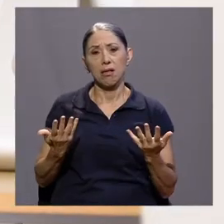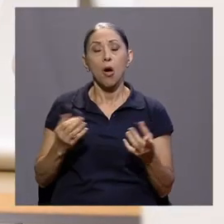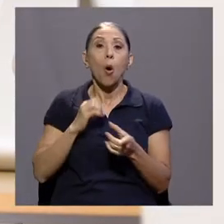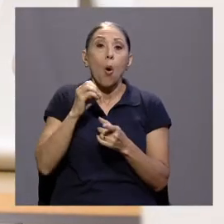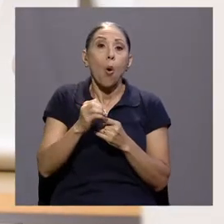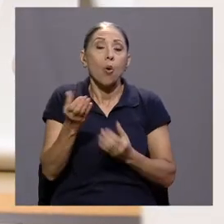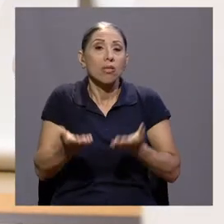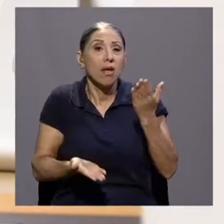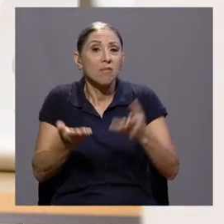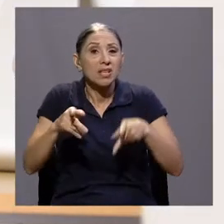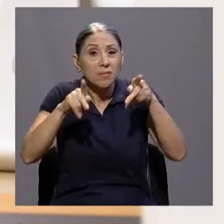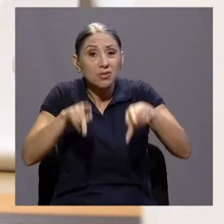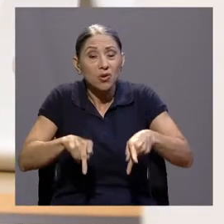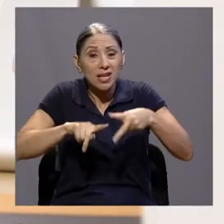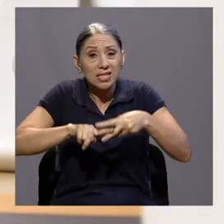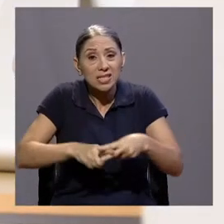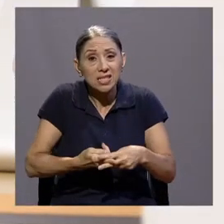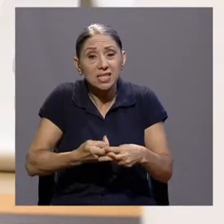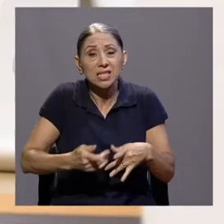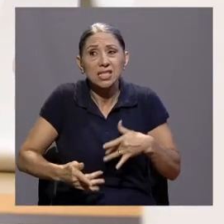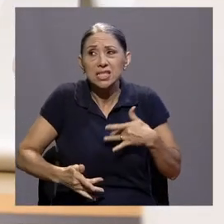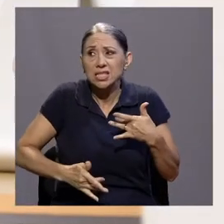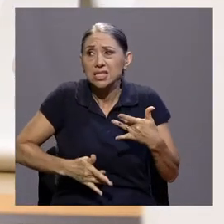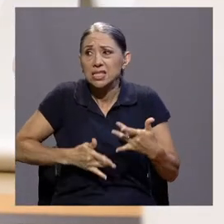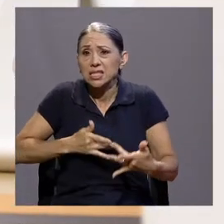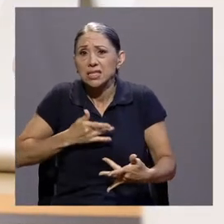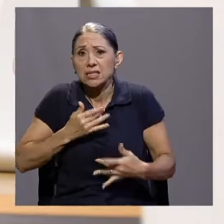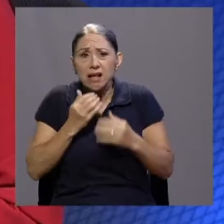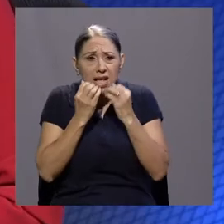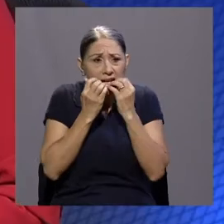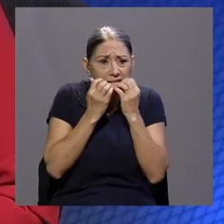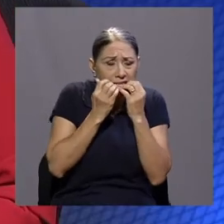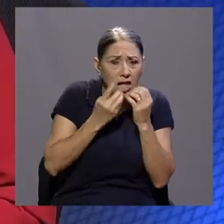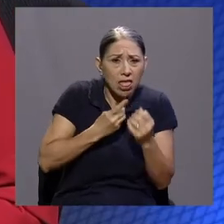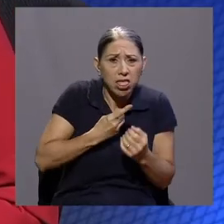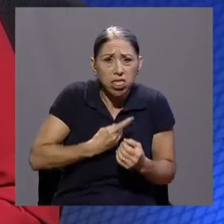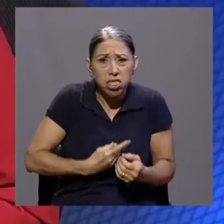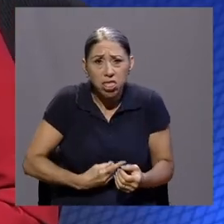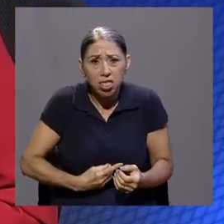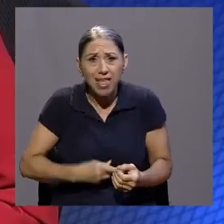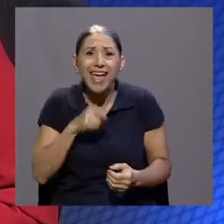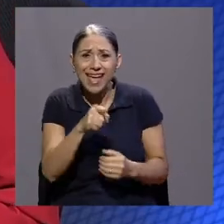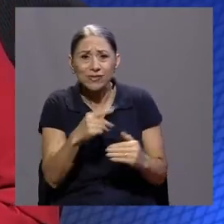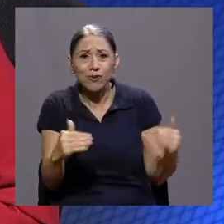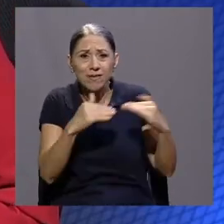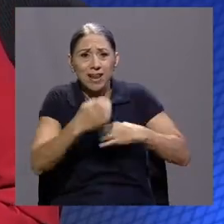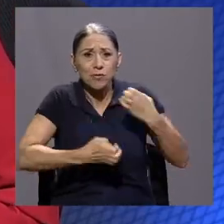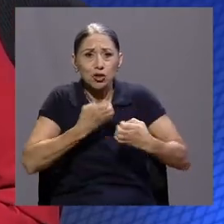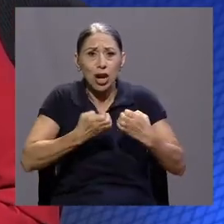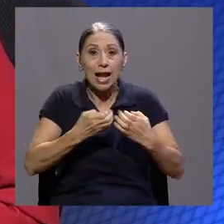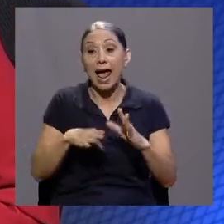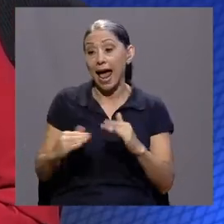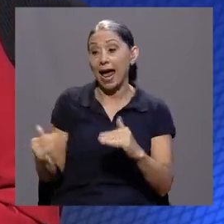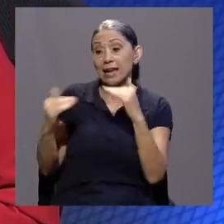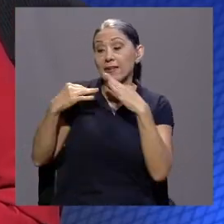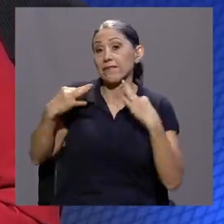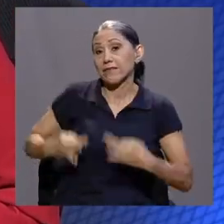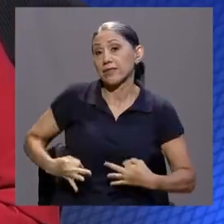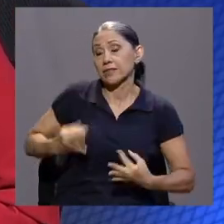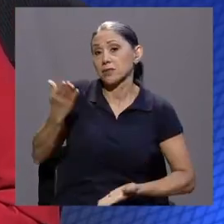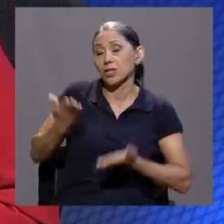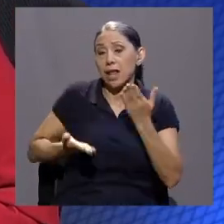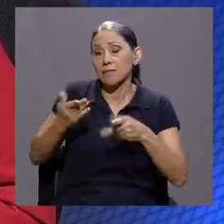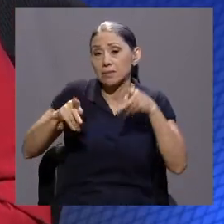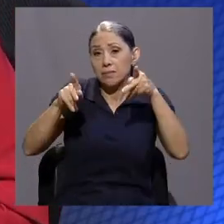empiece con depresión o con ansiedad. Eso a nivel emocional. A nivel físico, puede ser una persona que empiece ya